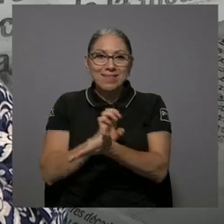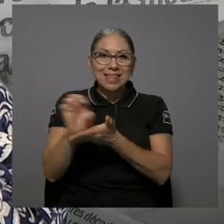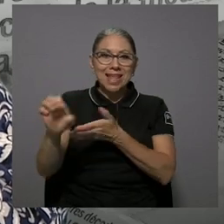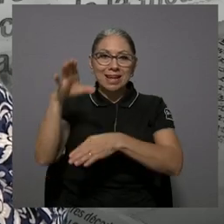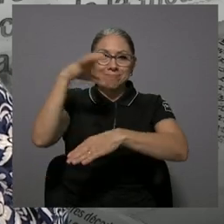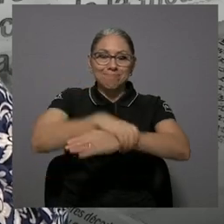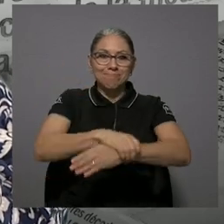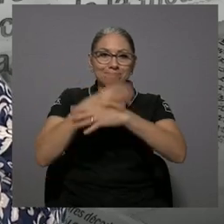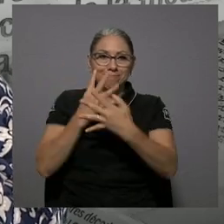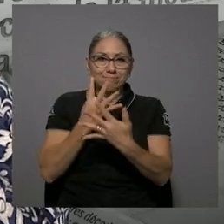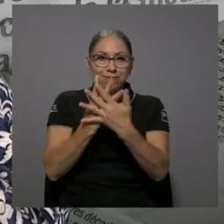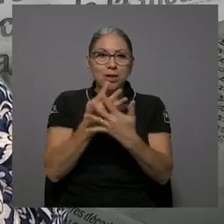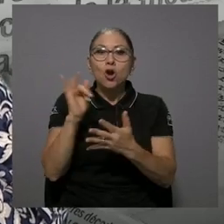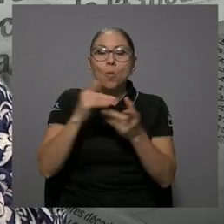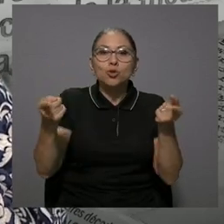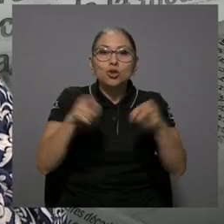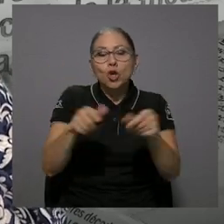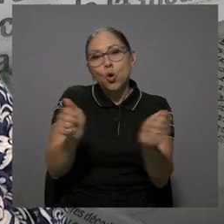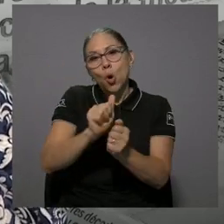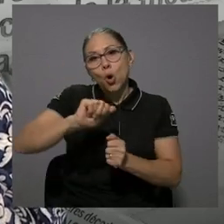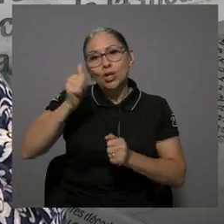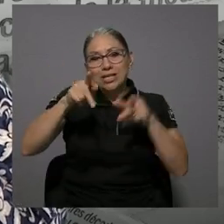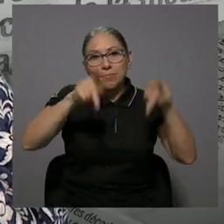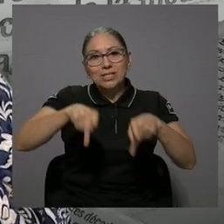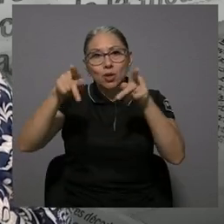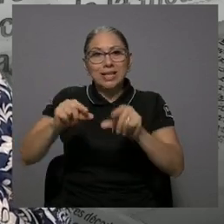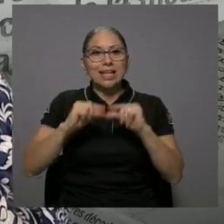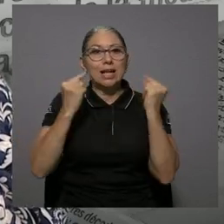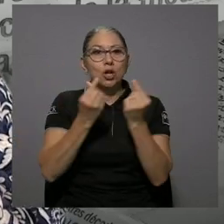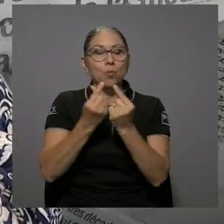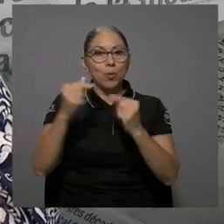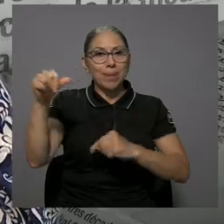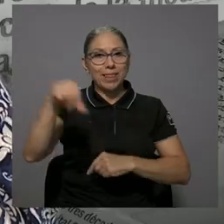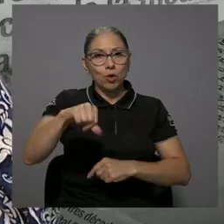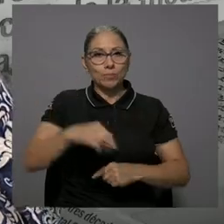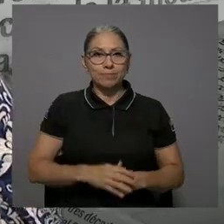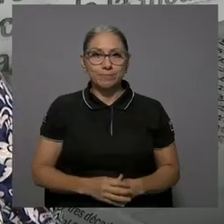encarcelamiento como sucedió con otras personas del grupo perdedor.